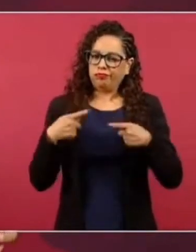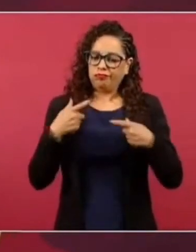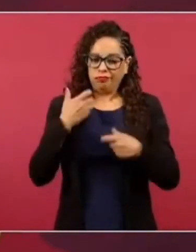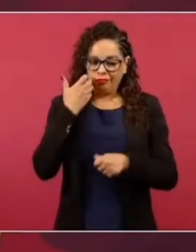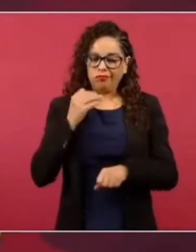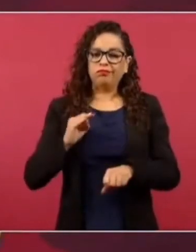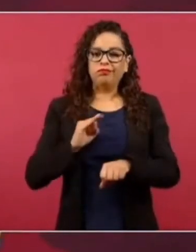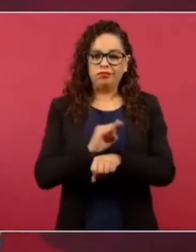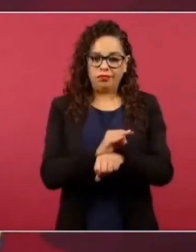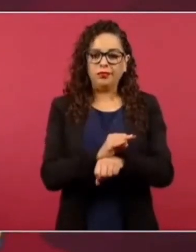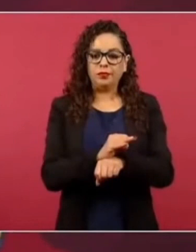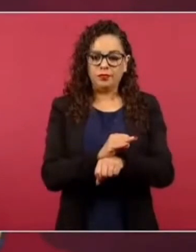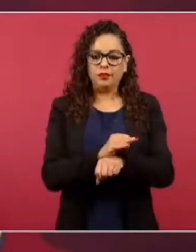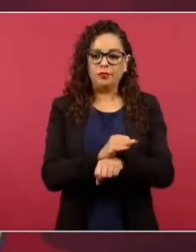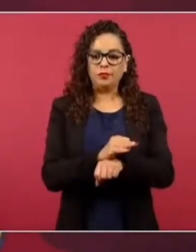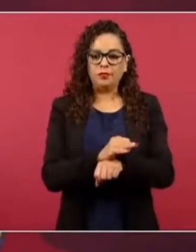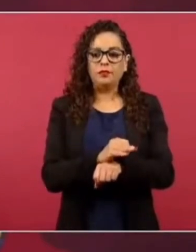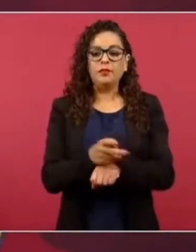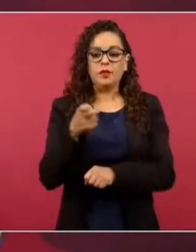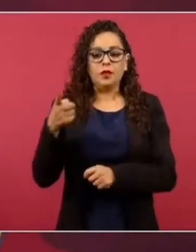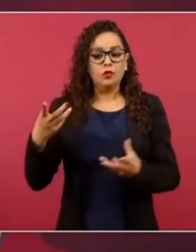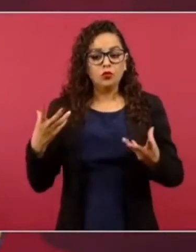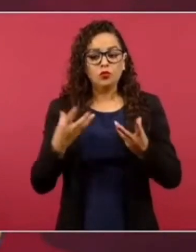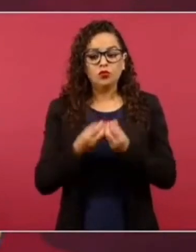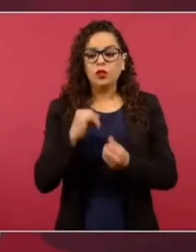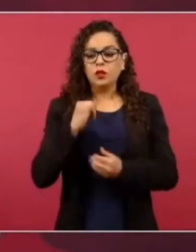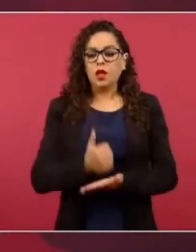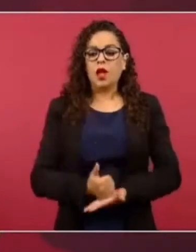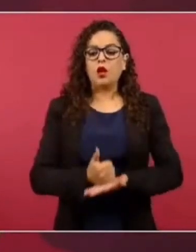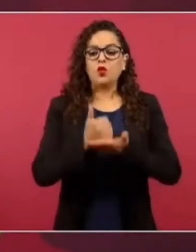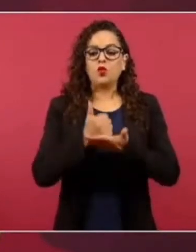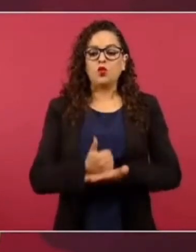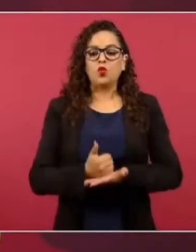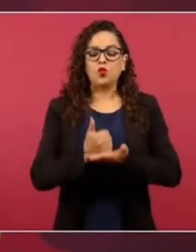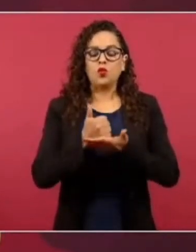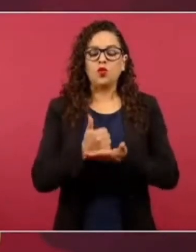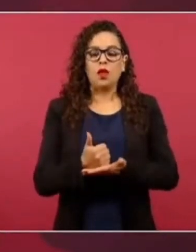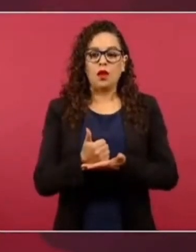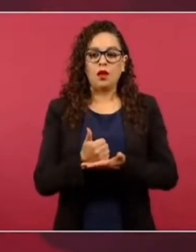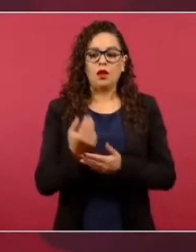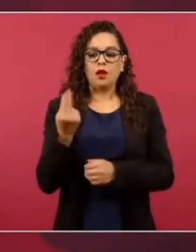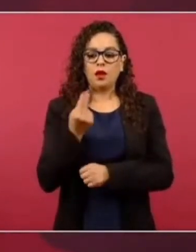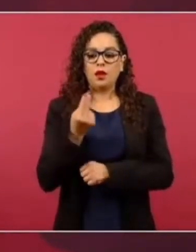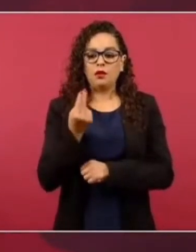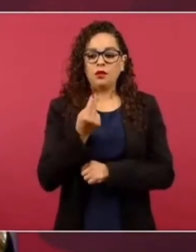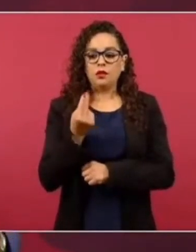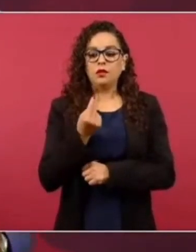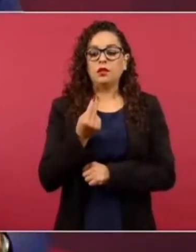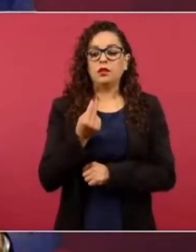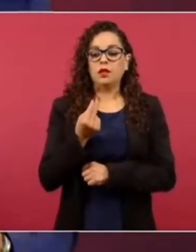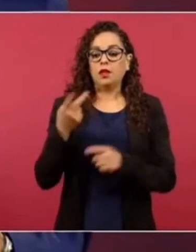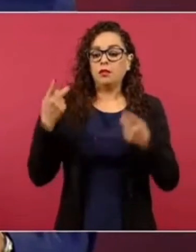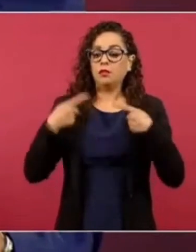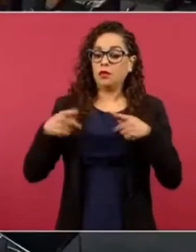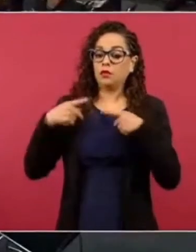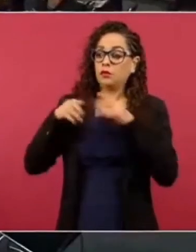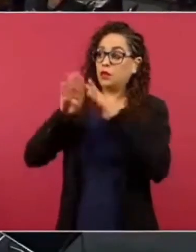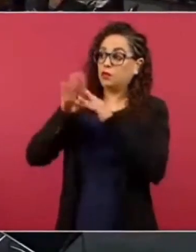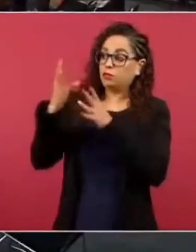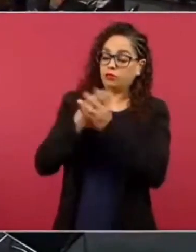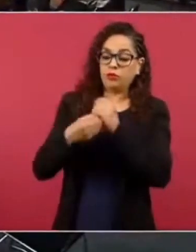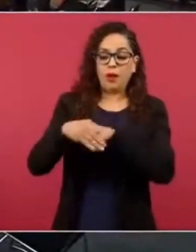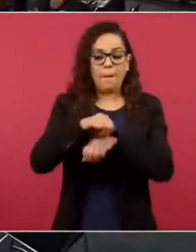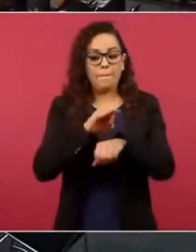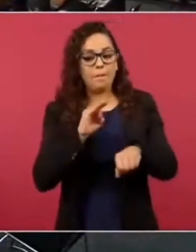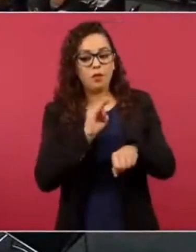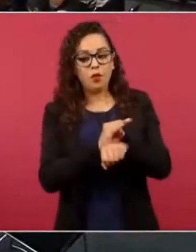quieren participar para que se protejan a los migrantes, se